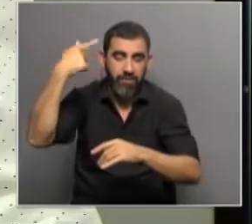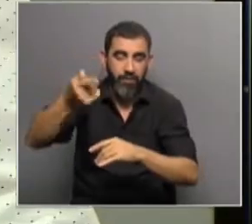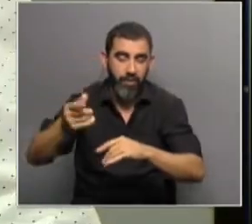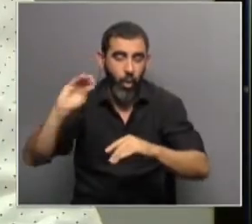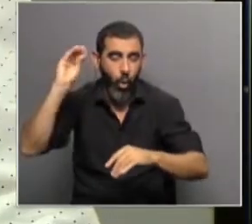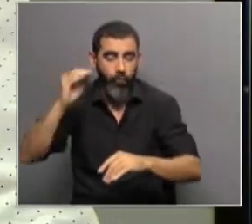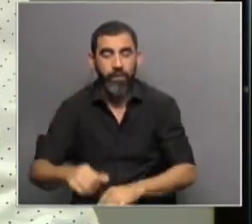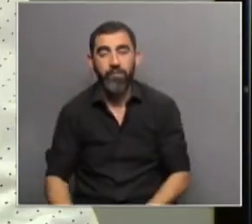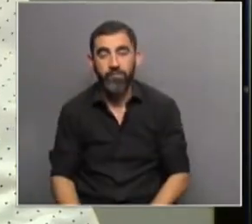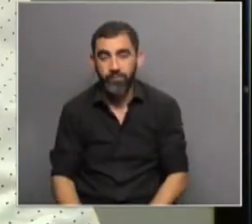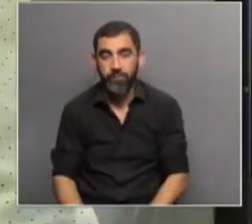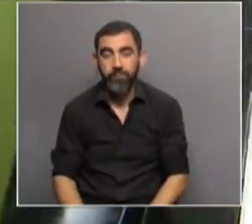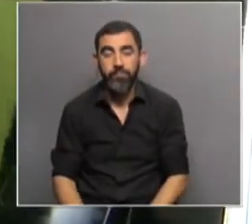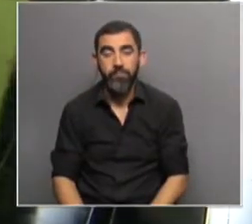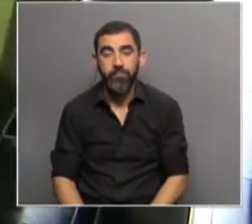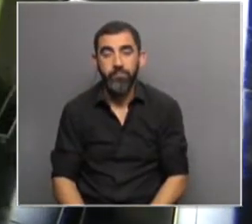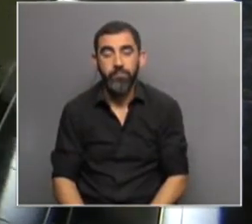Veamos la última parte, entonces, el informe.